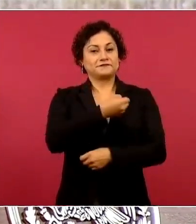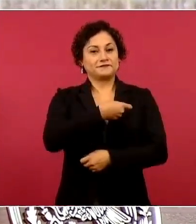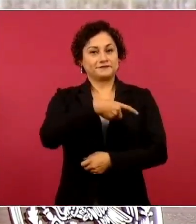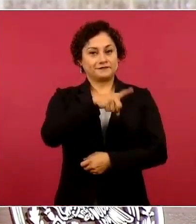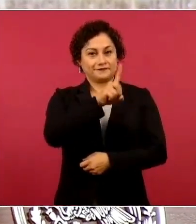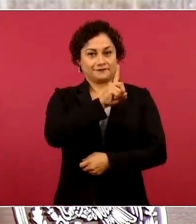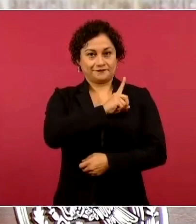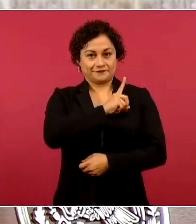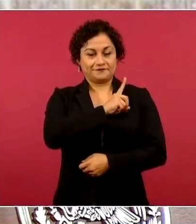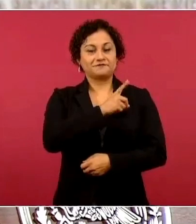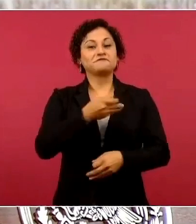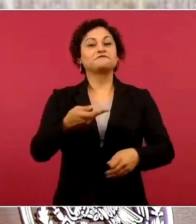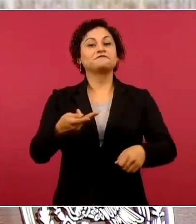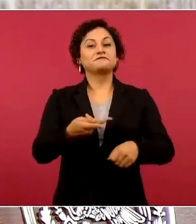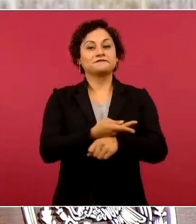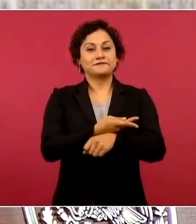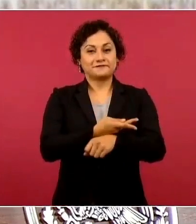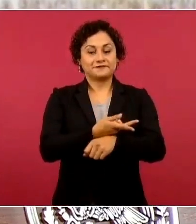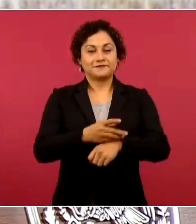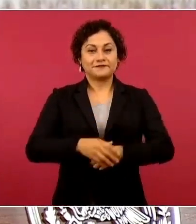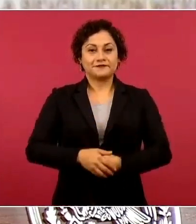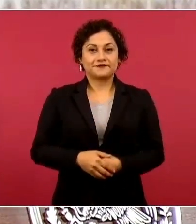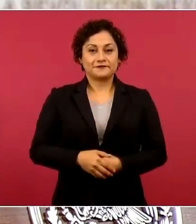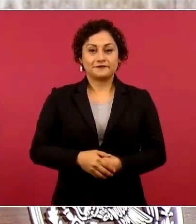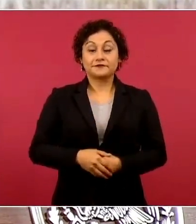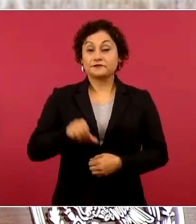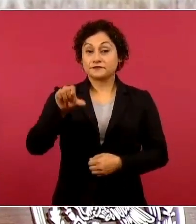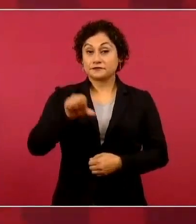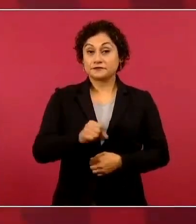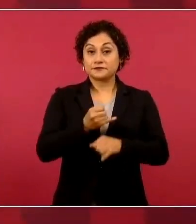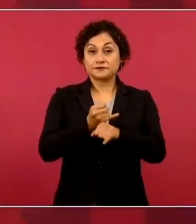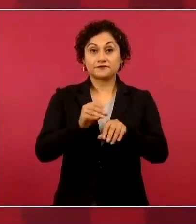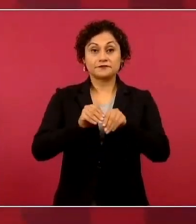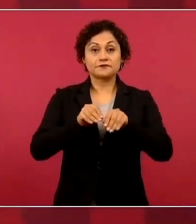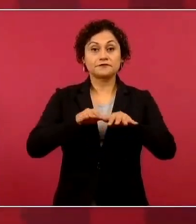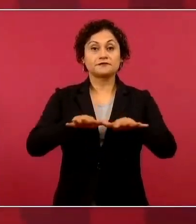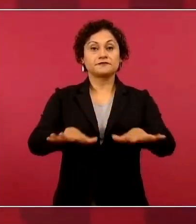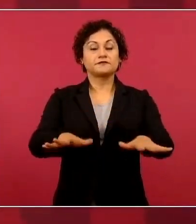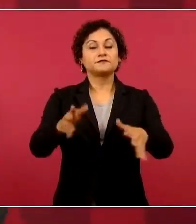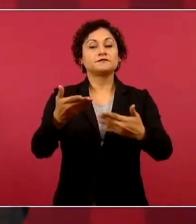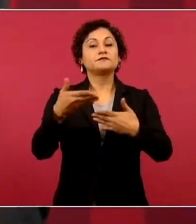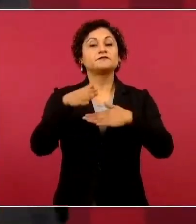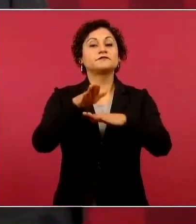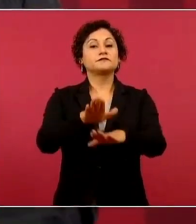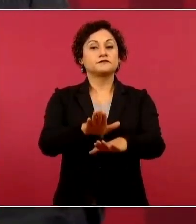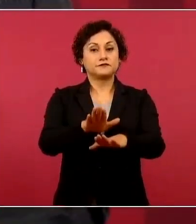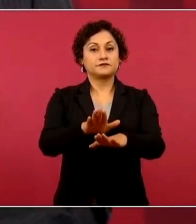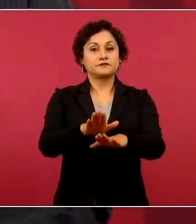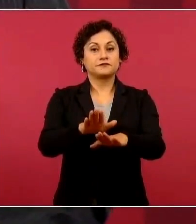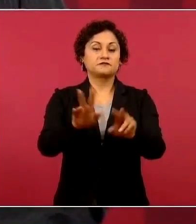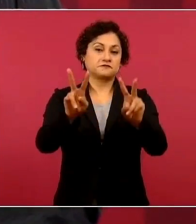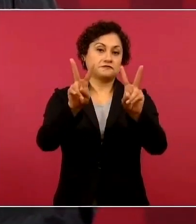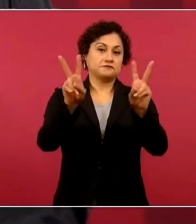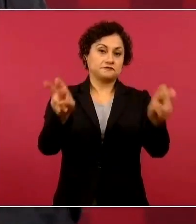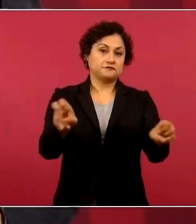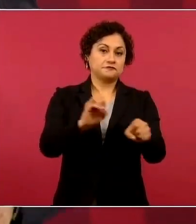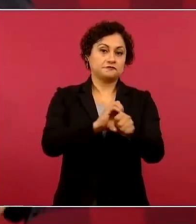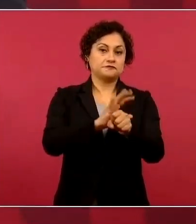vamos a informar sobre la situación de la pandemia,